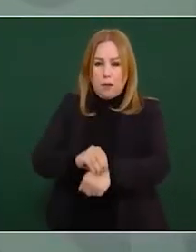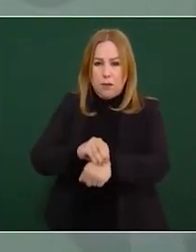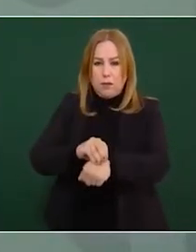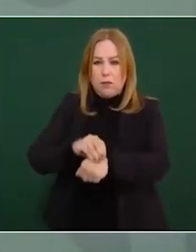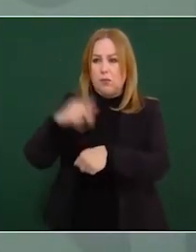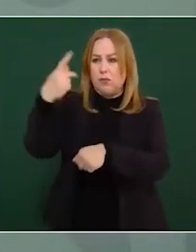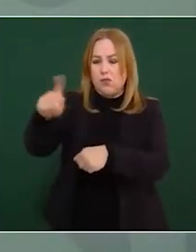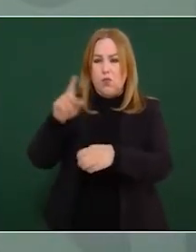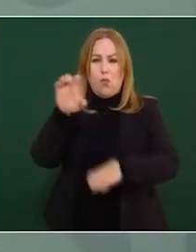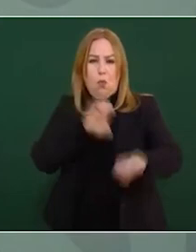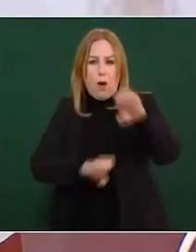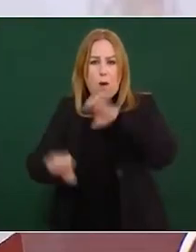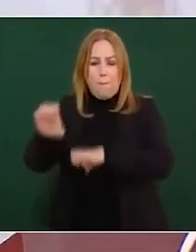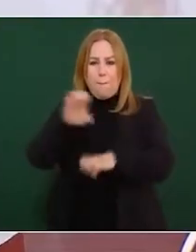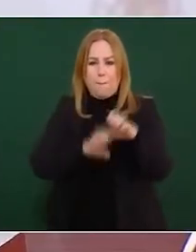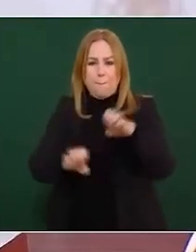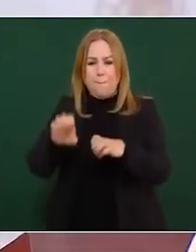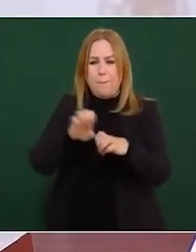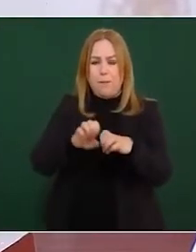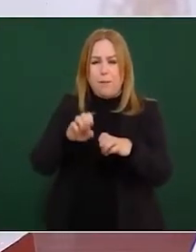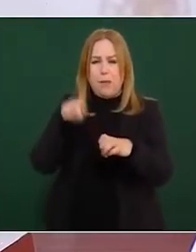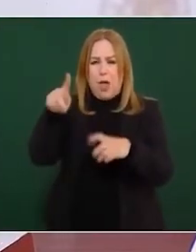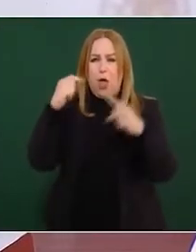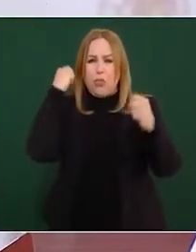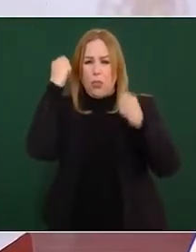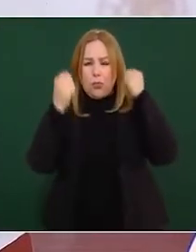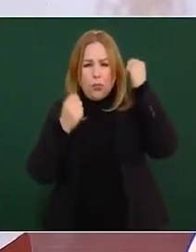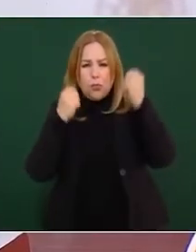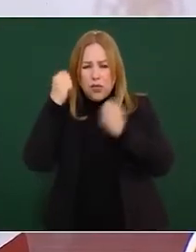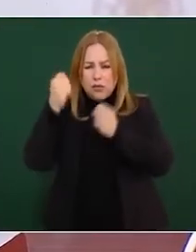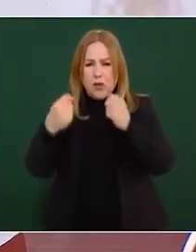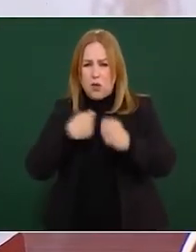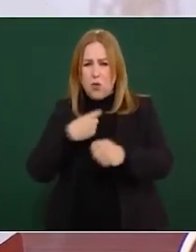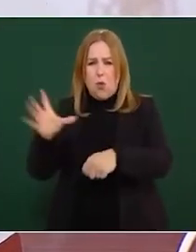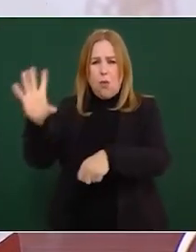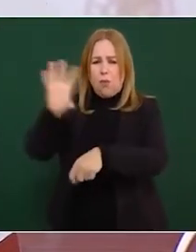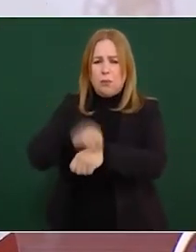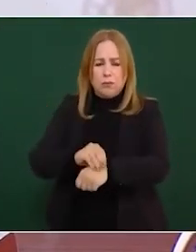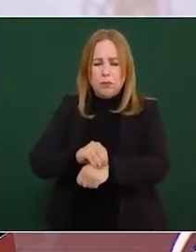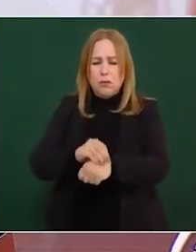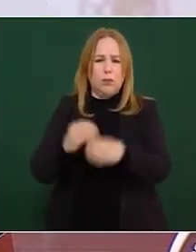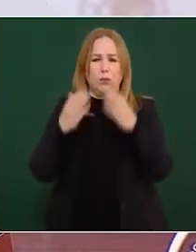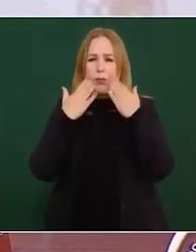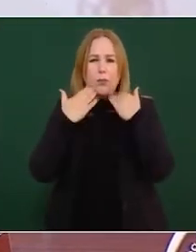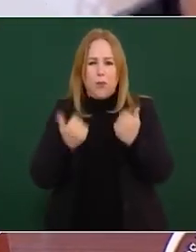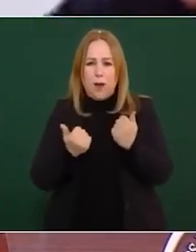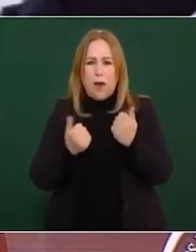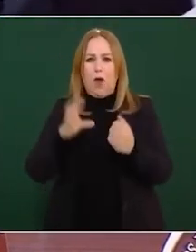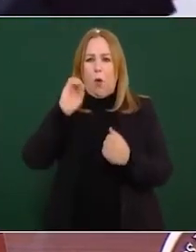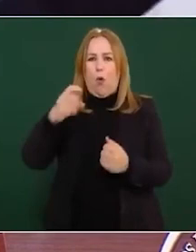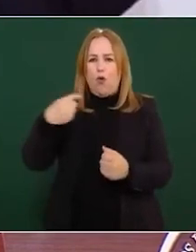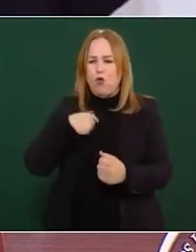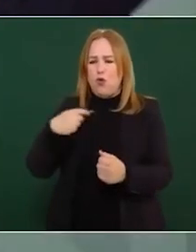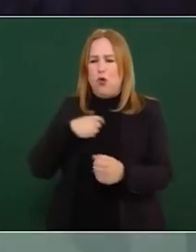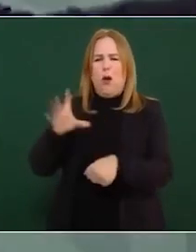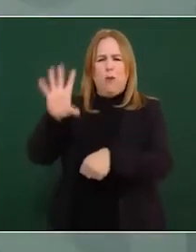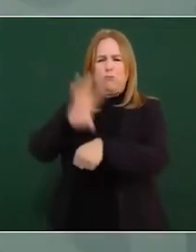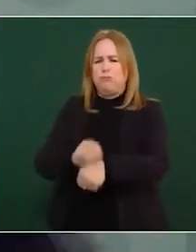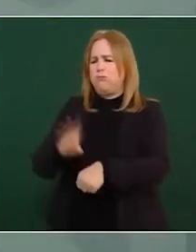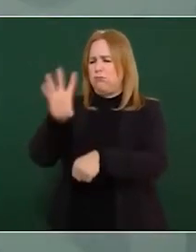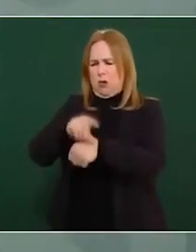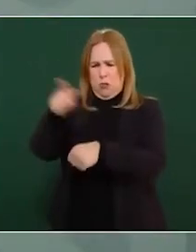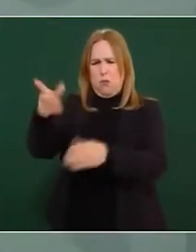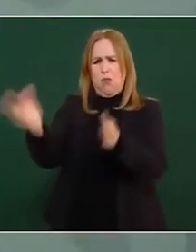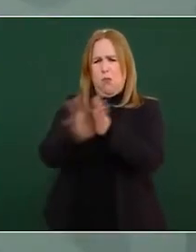para el uso de playas y para tener las concesiones y poder construir sus